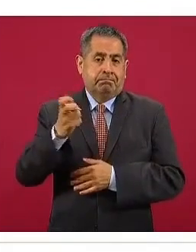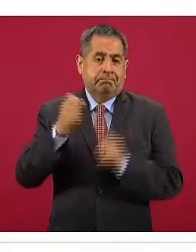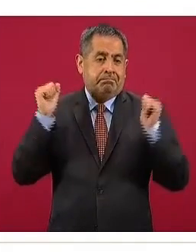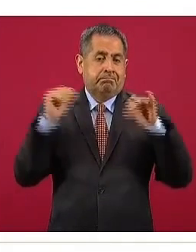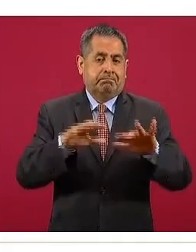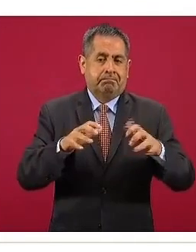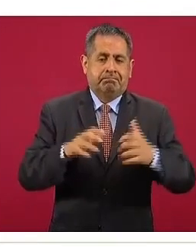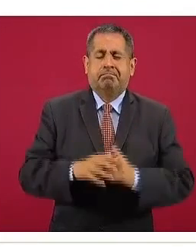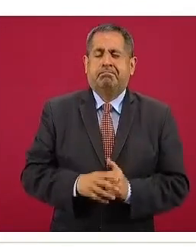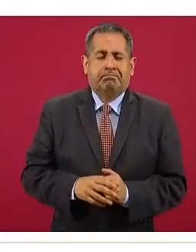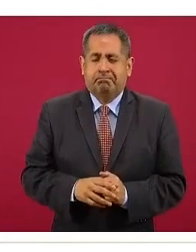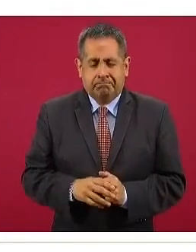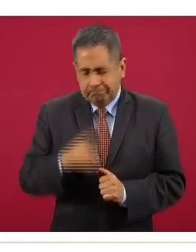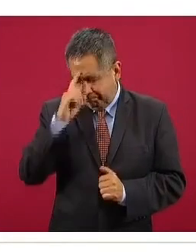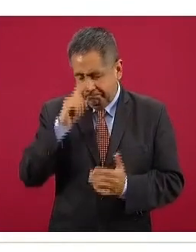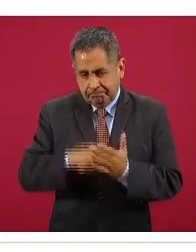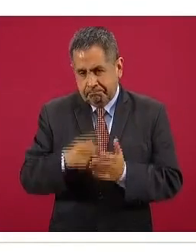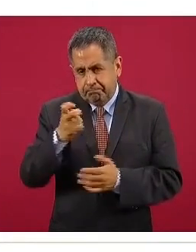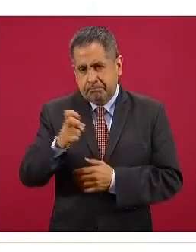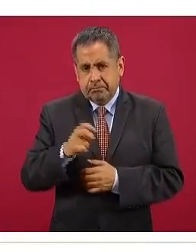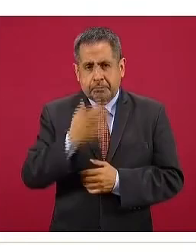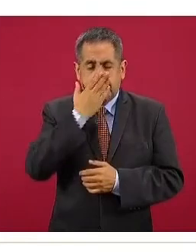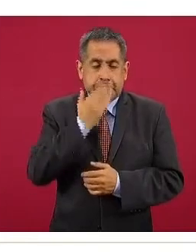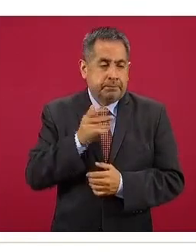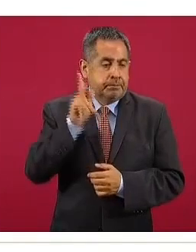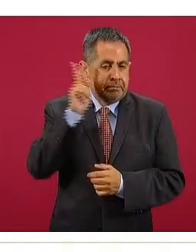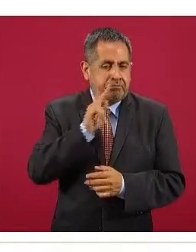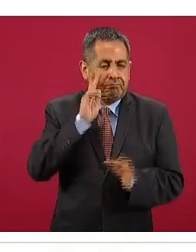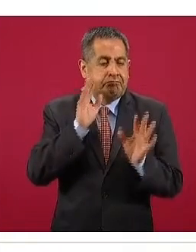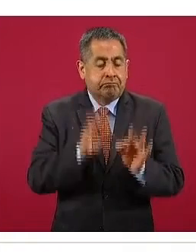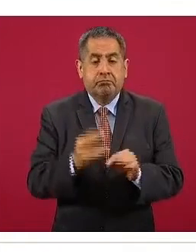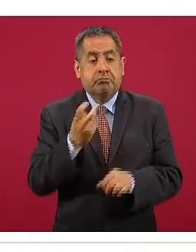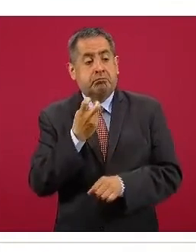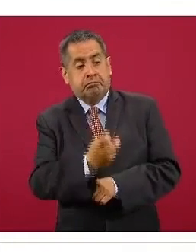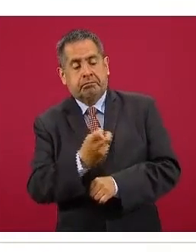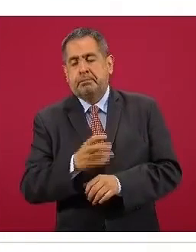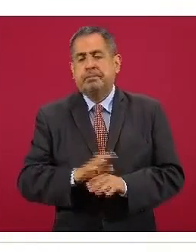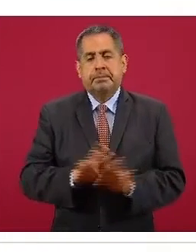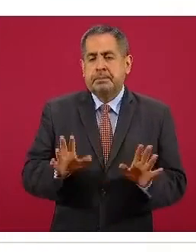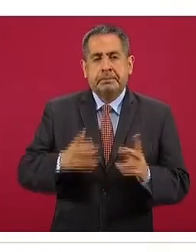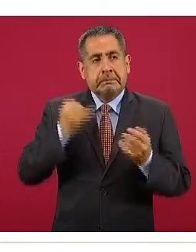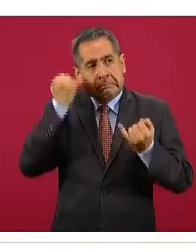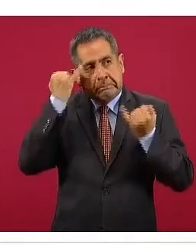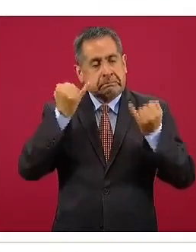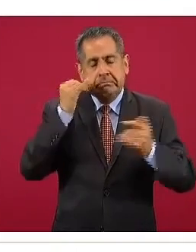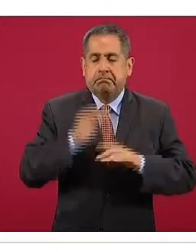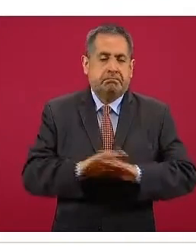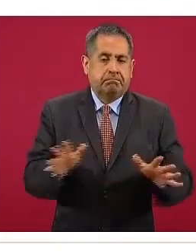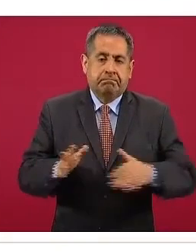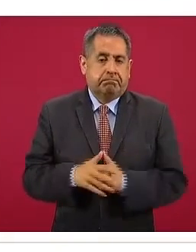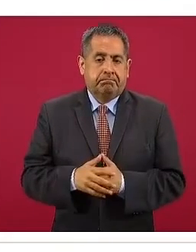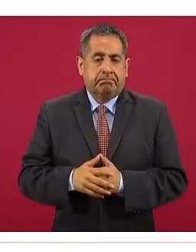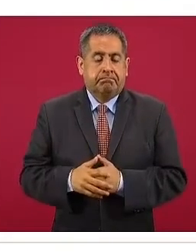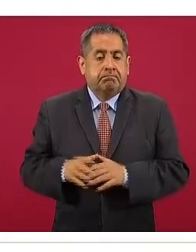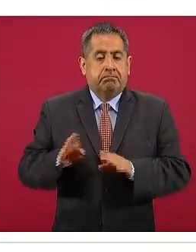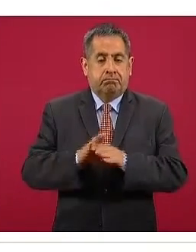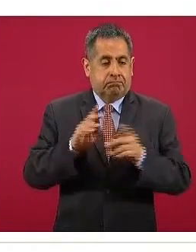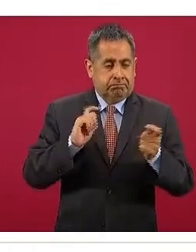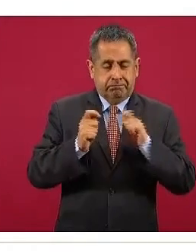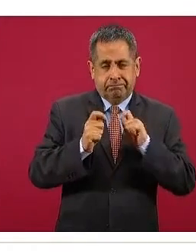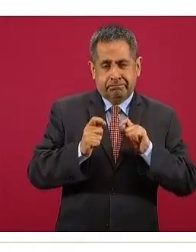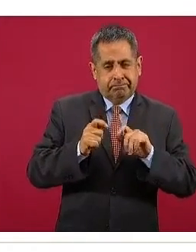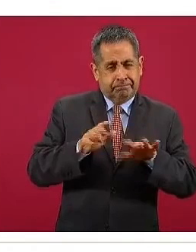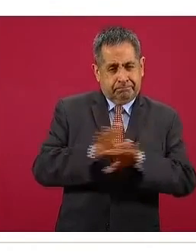en realidad esto no tiene una evidencia científica, es una especulación. La temporalidad del cambio